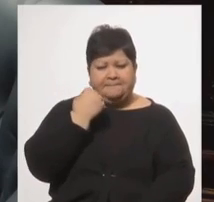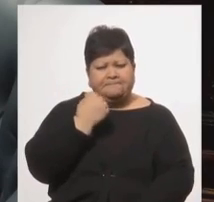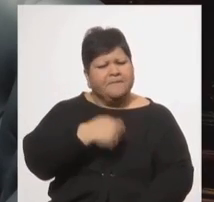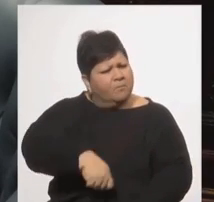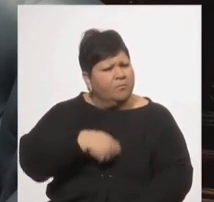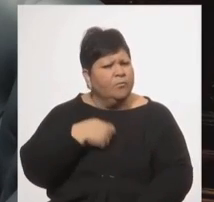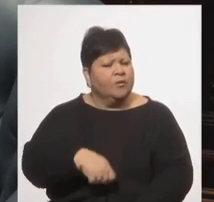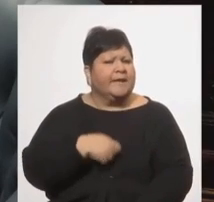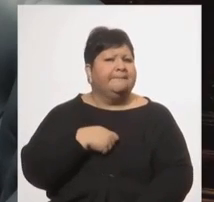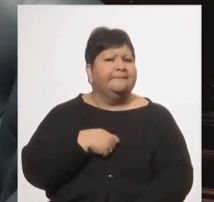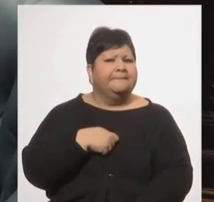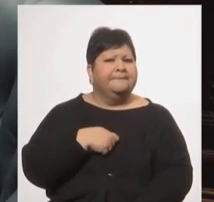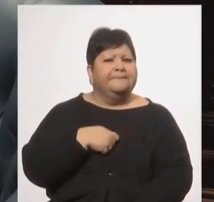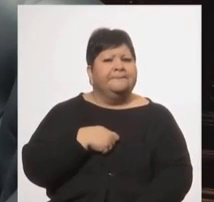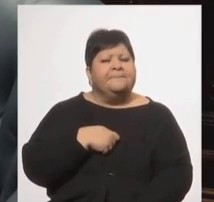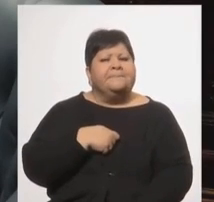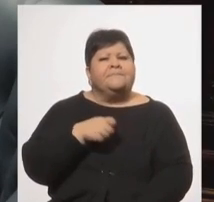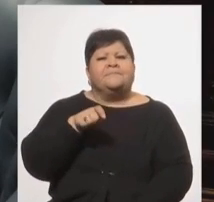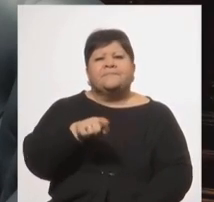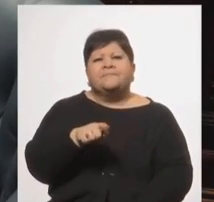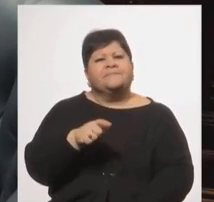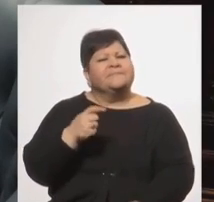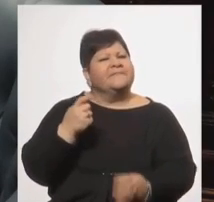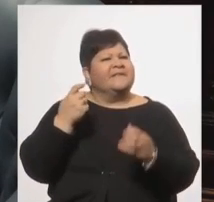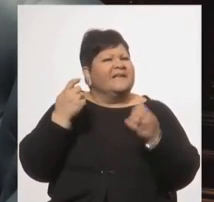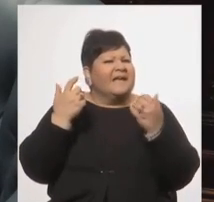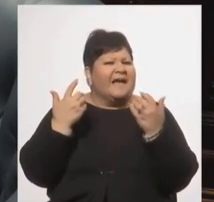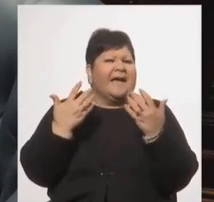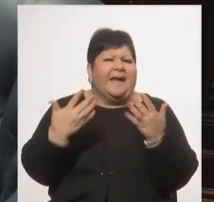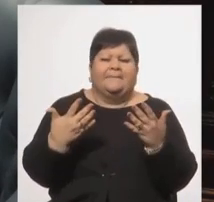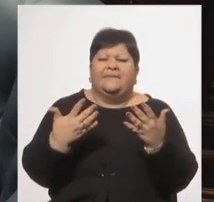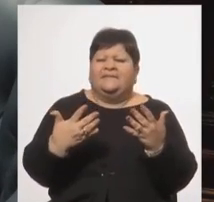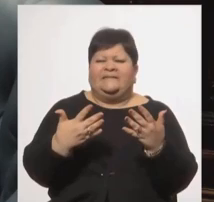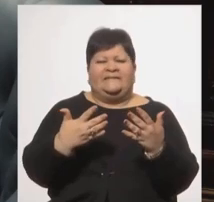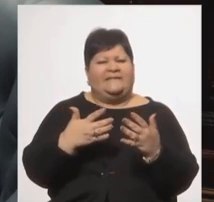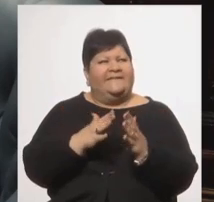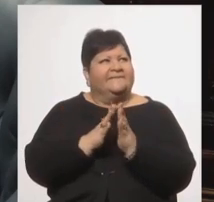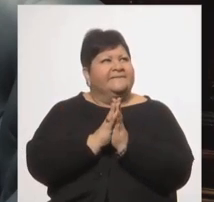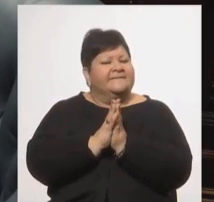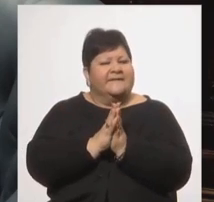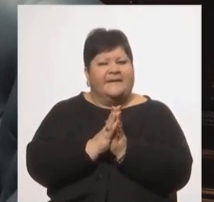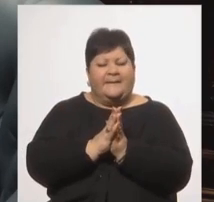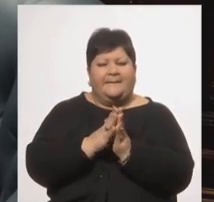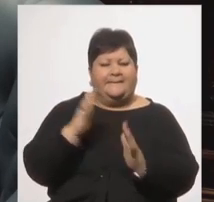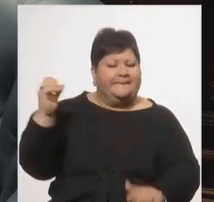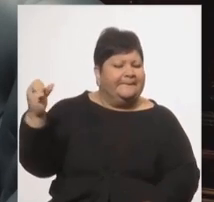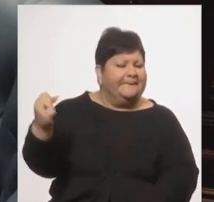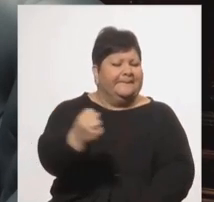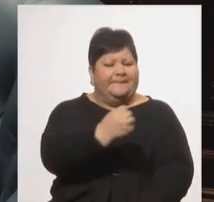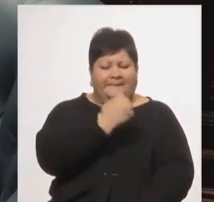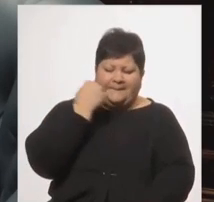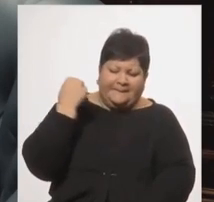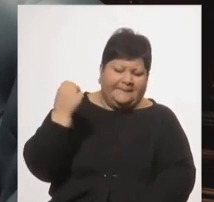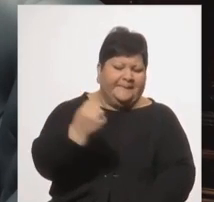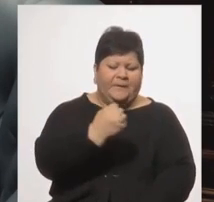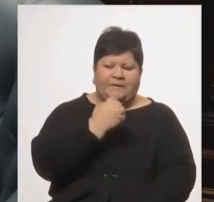Mujica tiene una capacidad envidiable, envidiable, que es